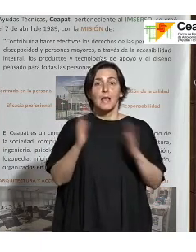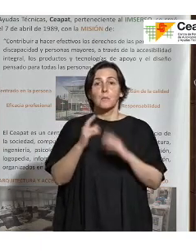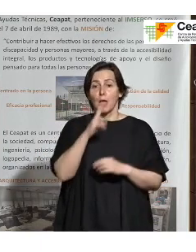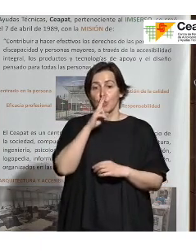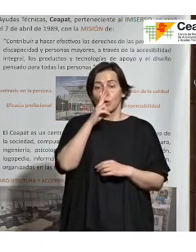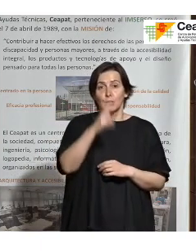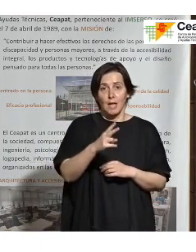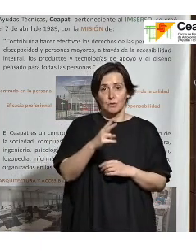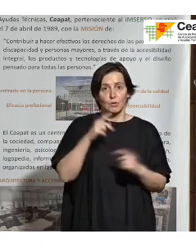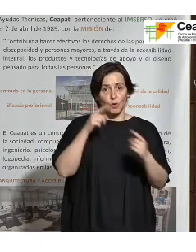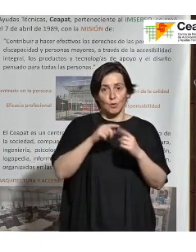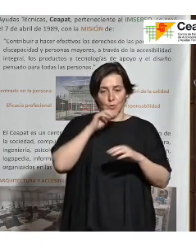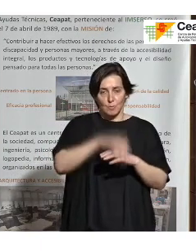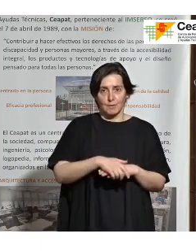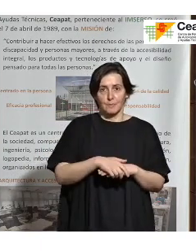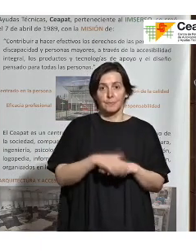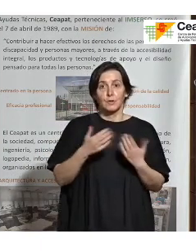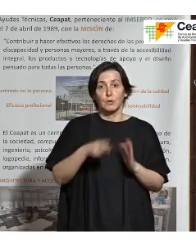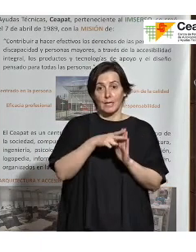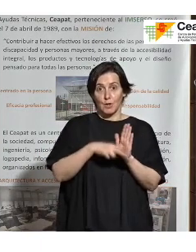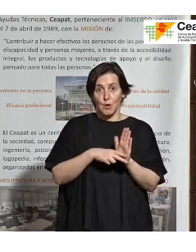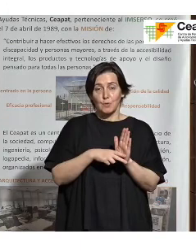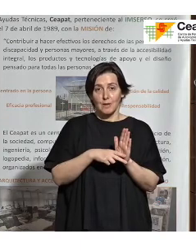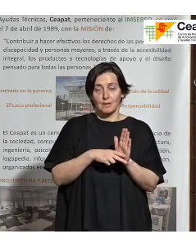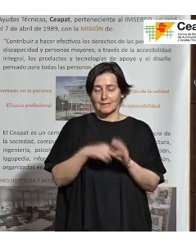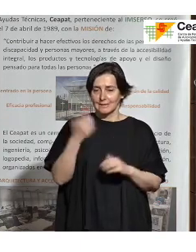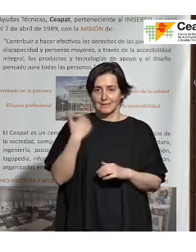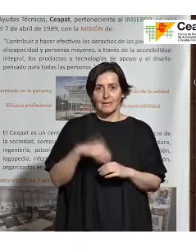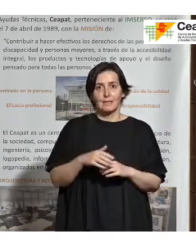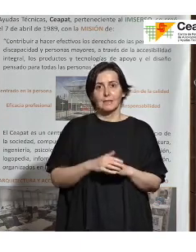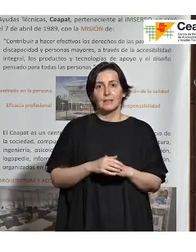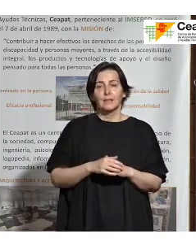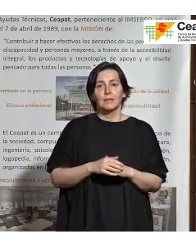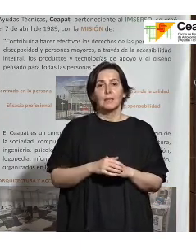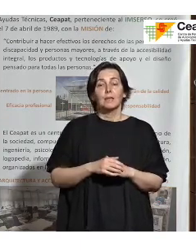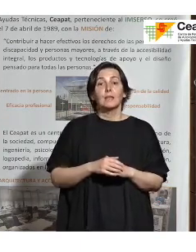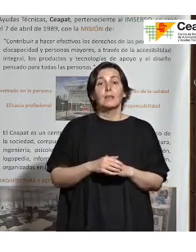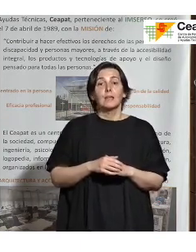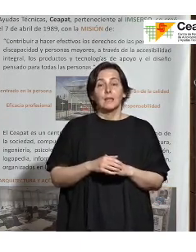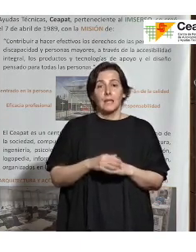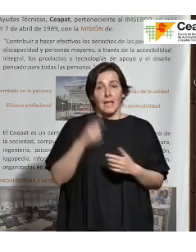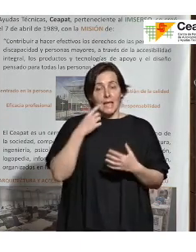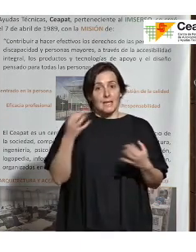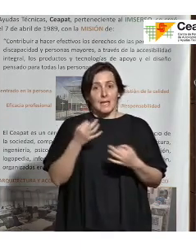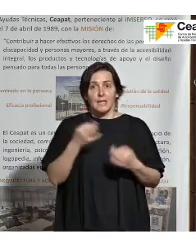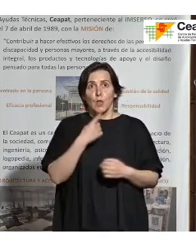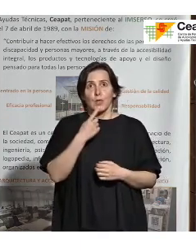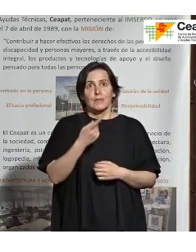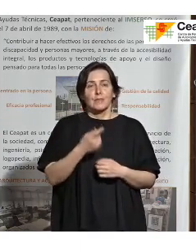Esta norma ya se ha adelantado a todo eso y aunque era muy arriesgado en la norma decir,